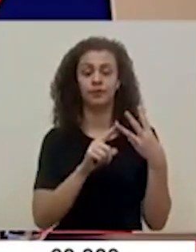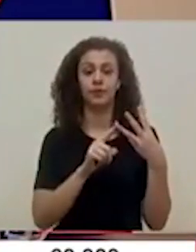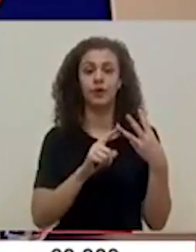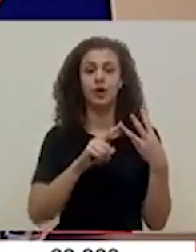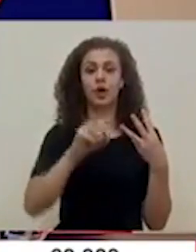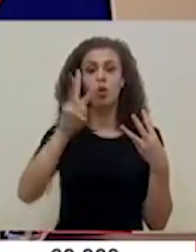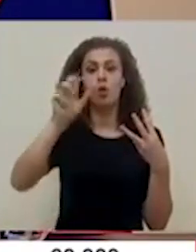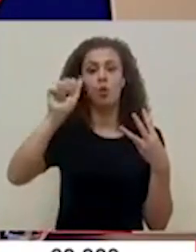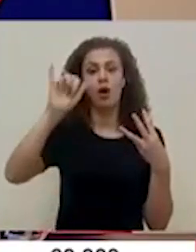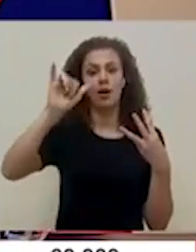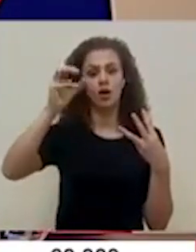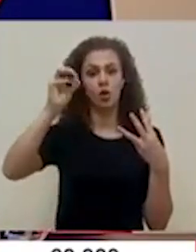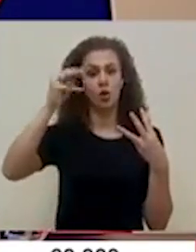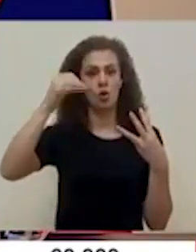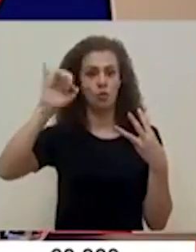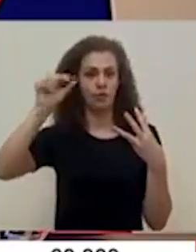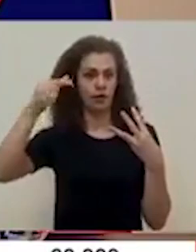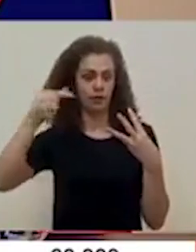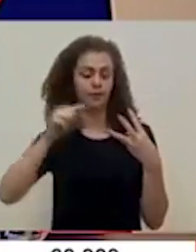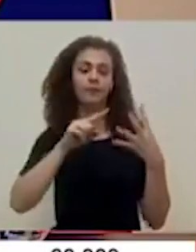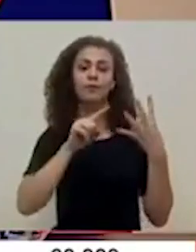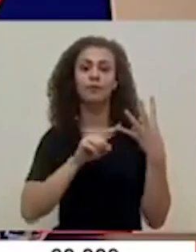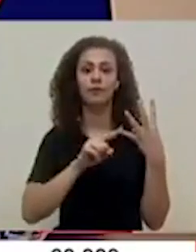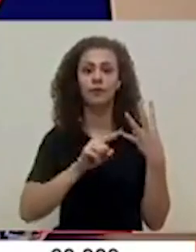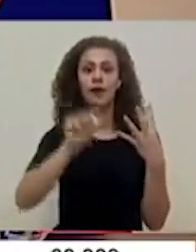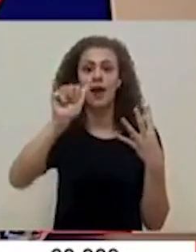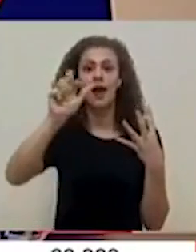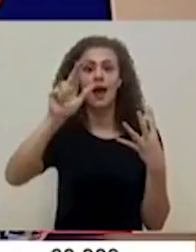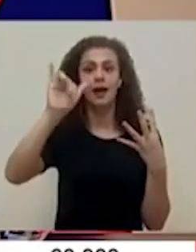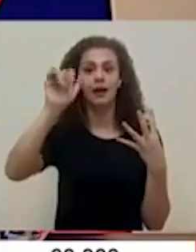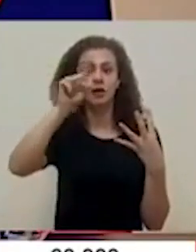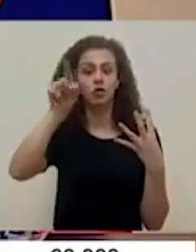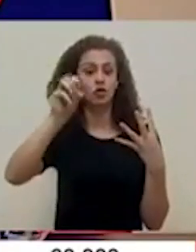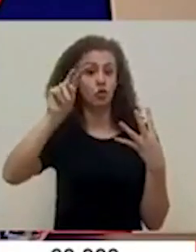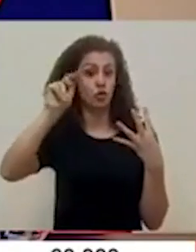el estado de Wyoming, el estado de Arizona,